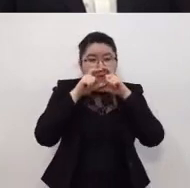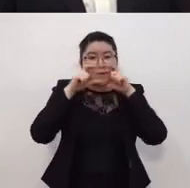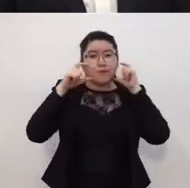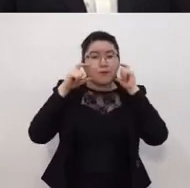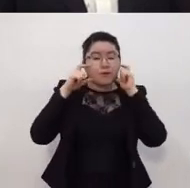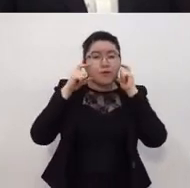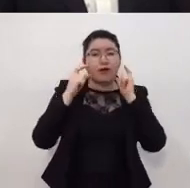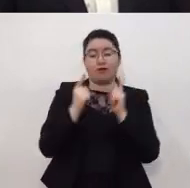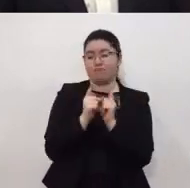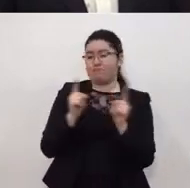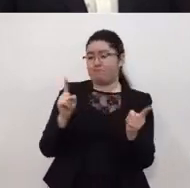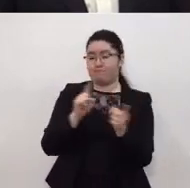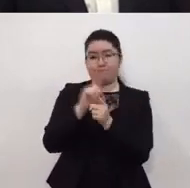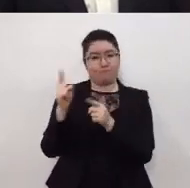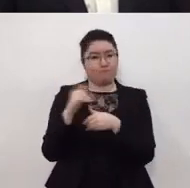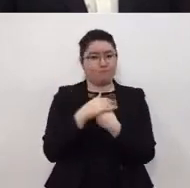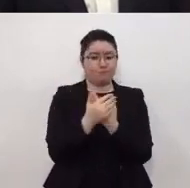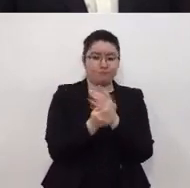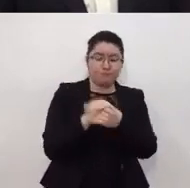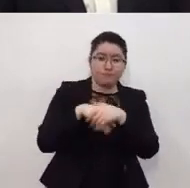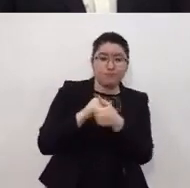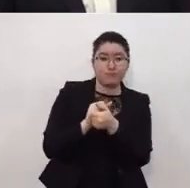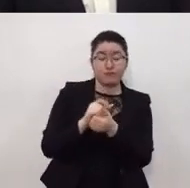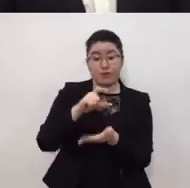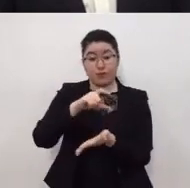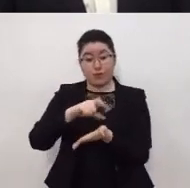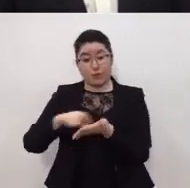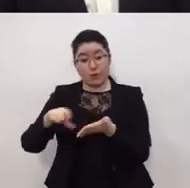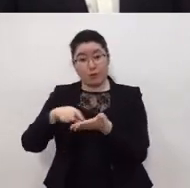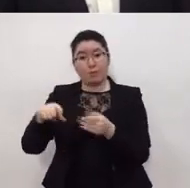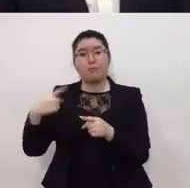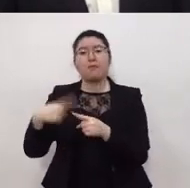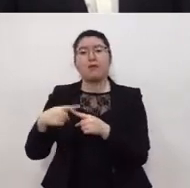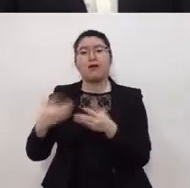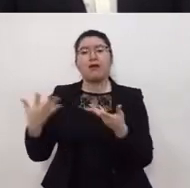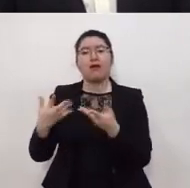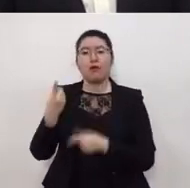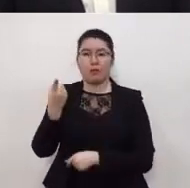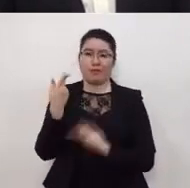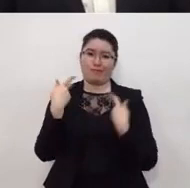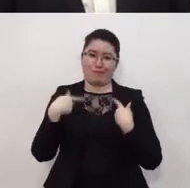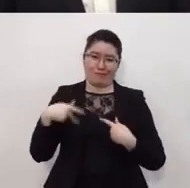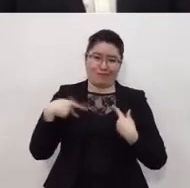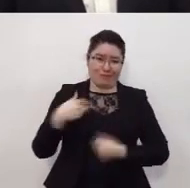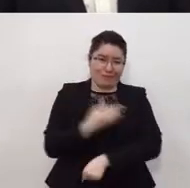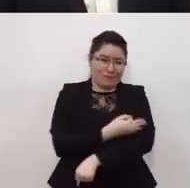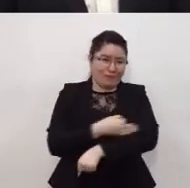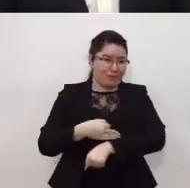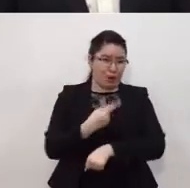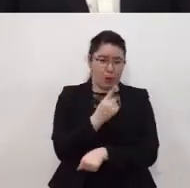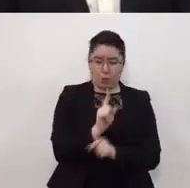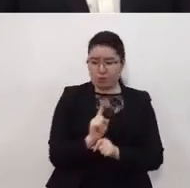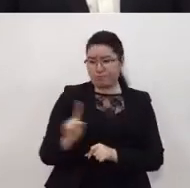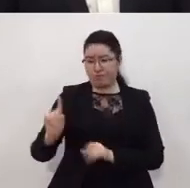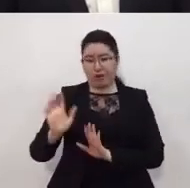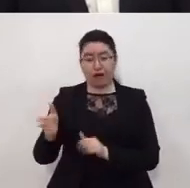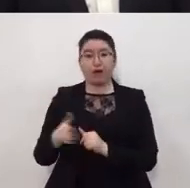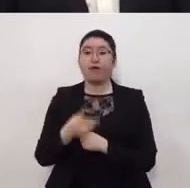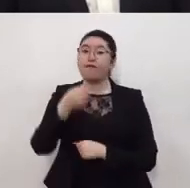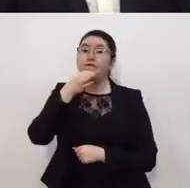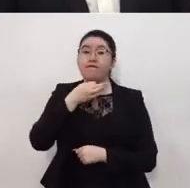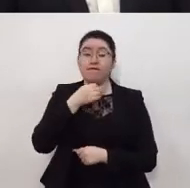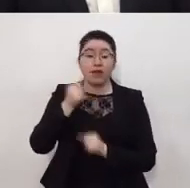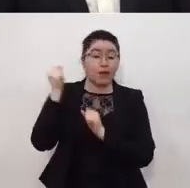distancia lavado de manos si vamos a hacer compras es mejor que la realice una persona el que no hagamos fiestas posadas